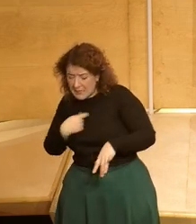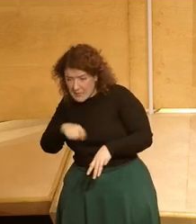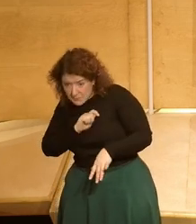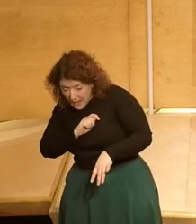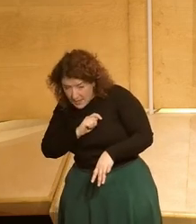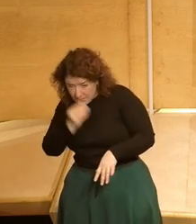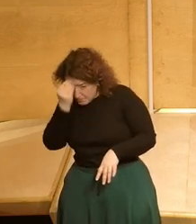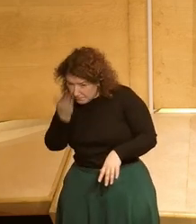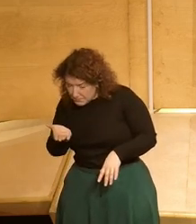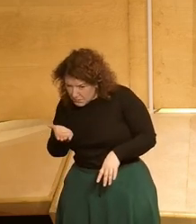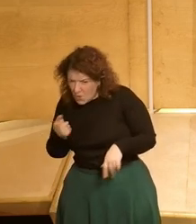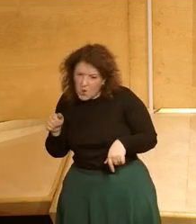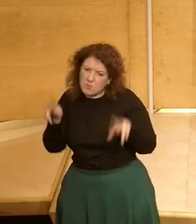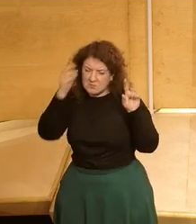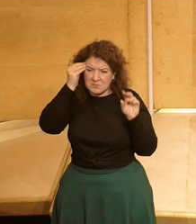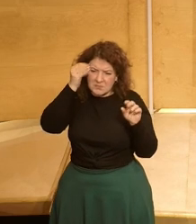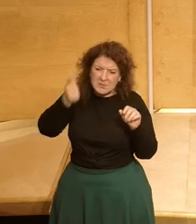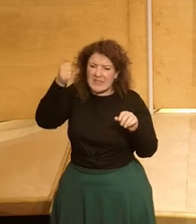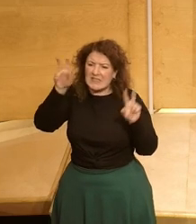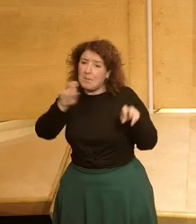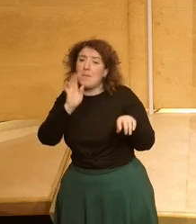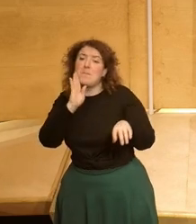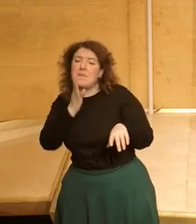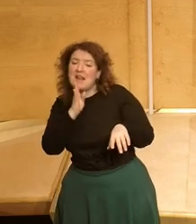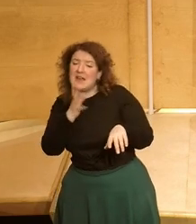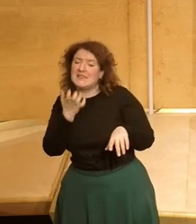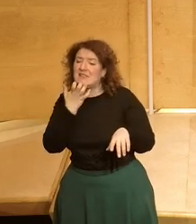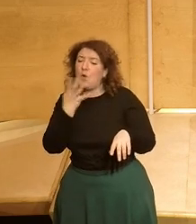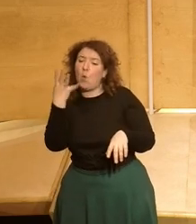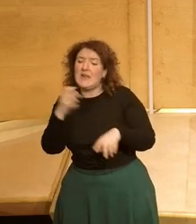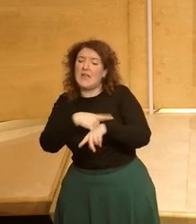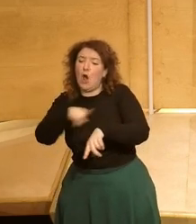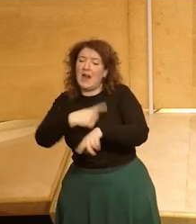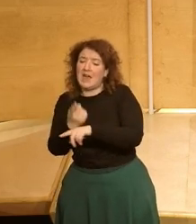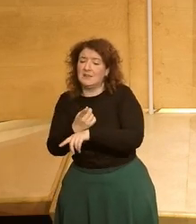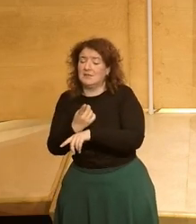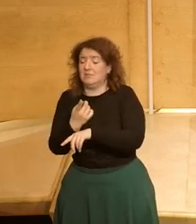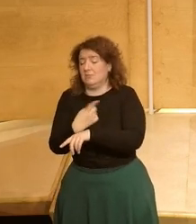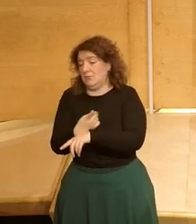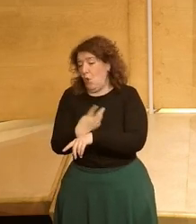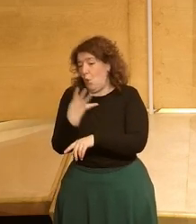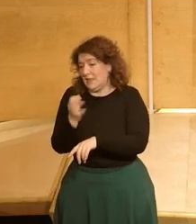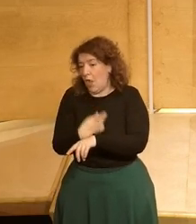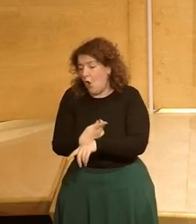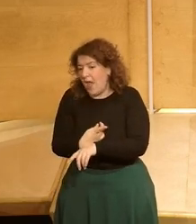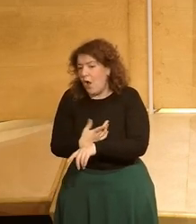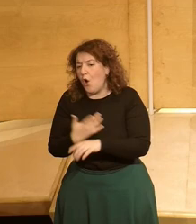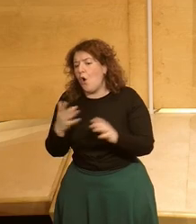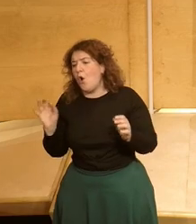sería usted más favorable de la propuesta belga de mantener las 40 horas semanales o